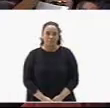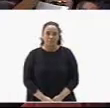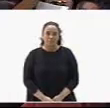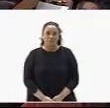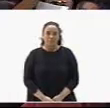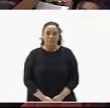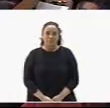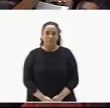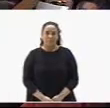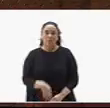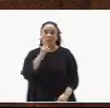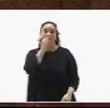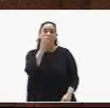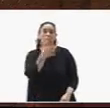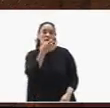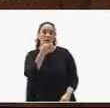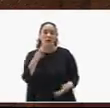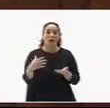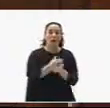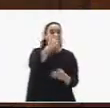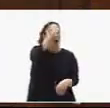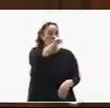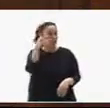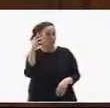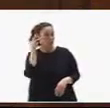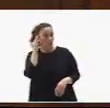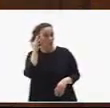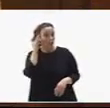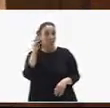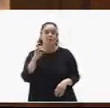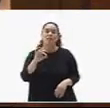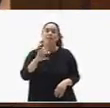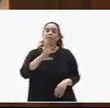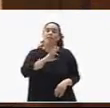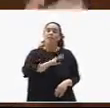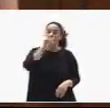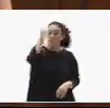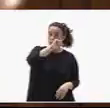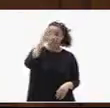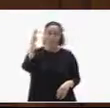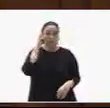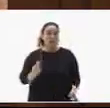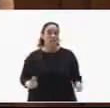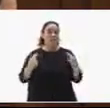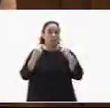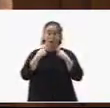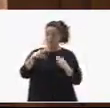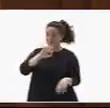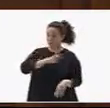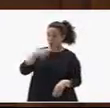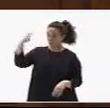Muy buenas tardes a todas y a todos, señores y señoras diputadas, señora presidenta,